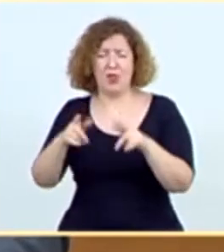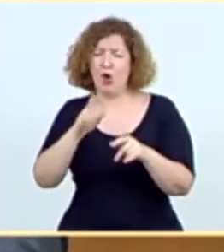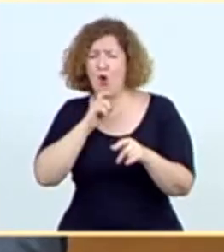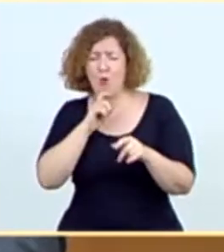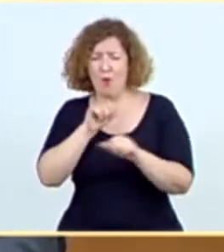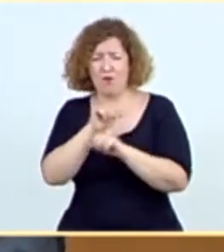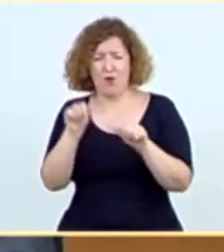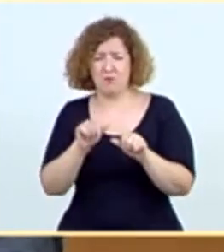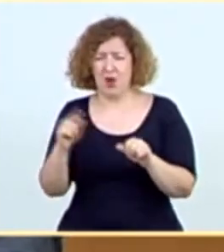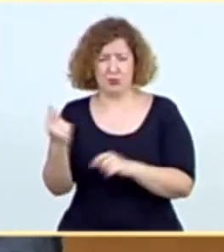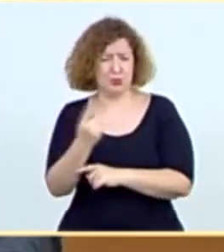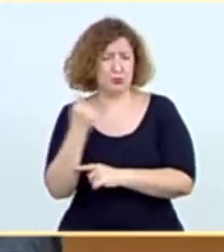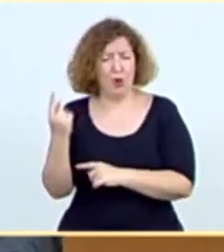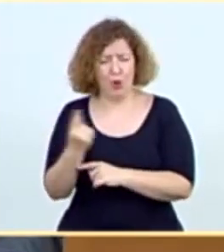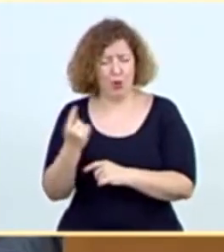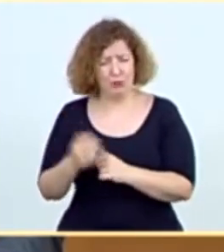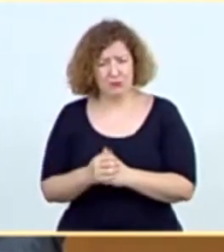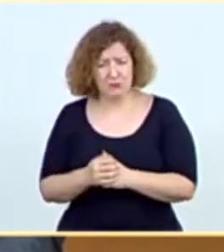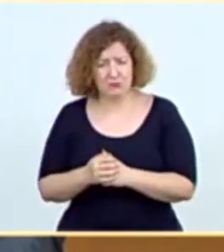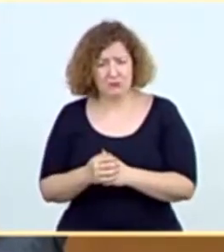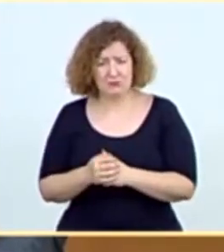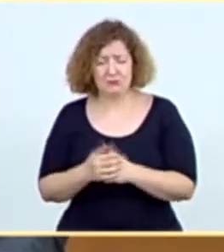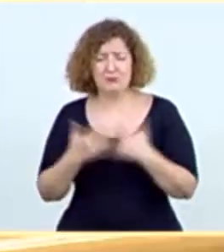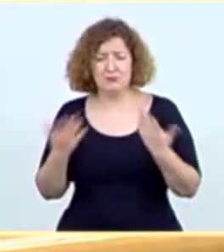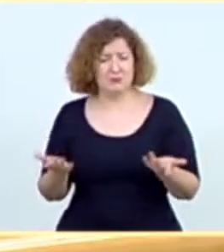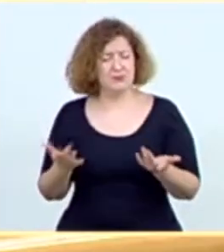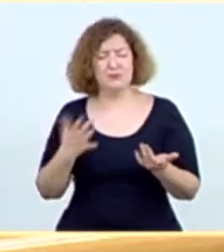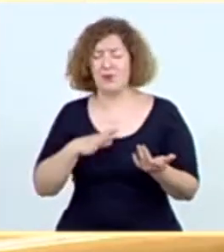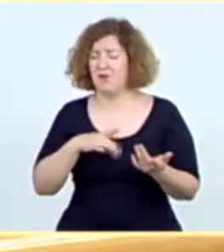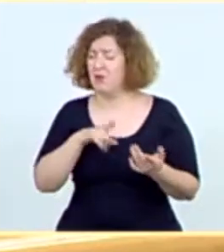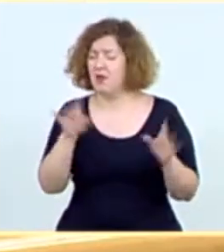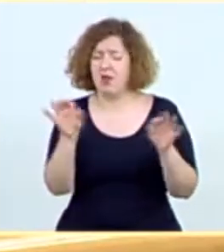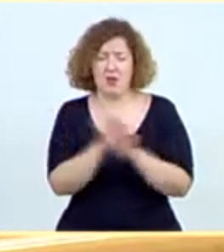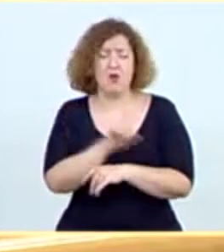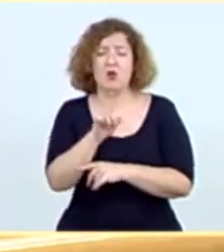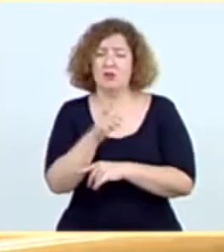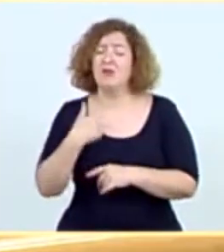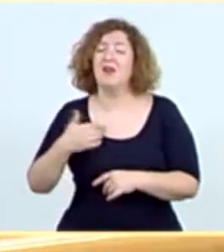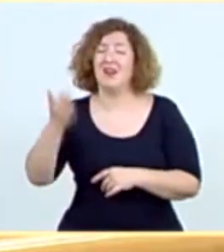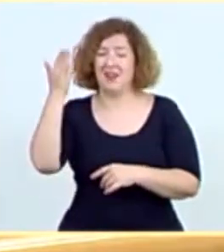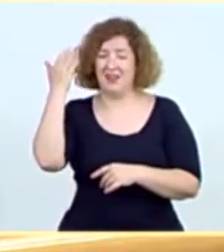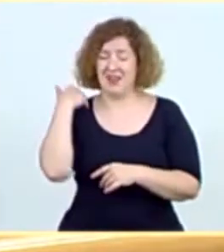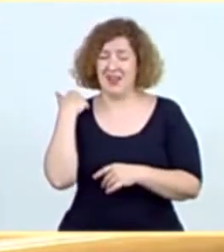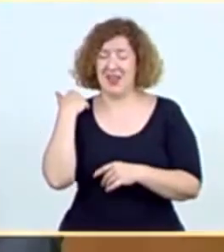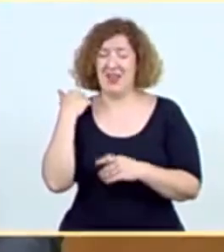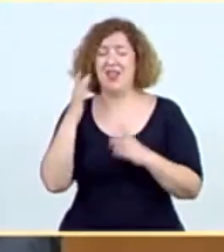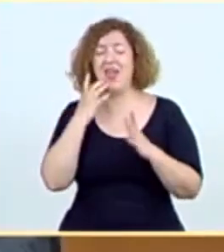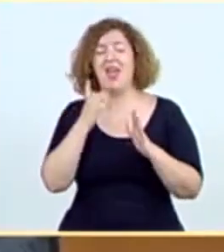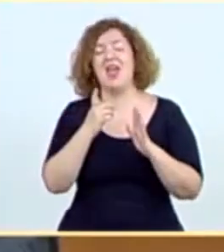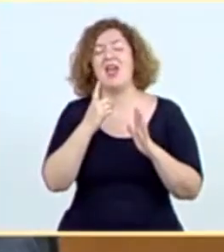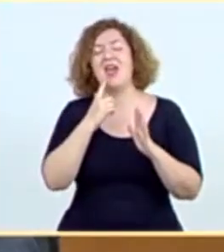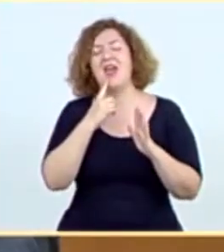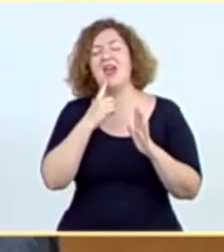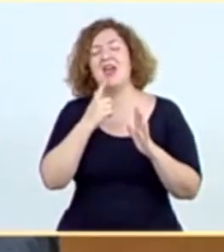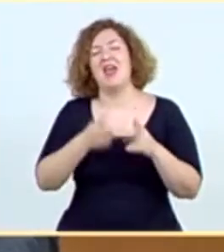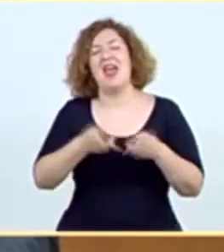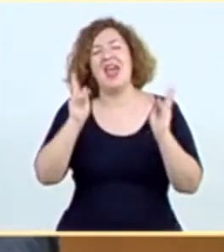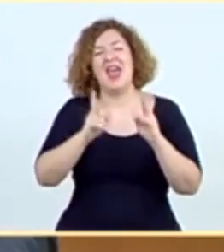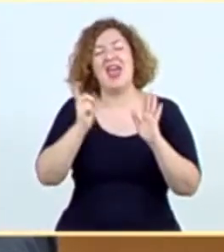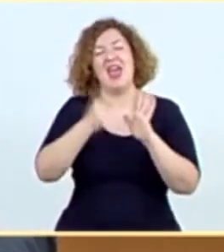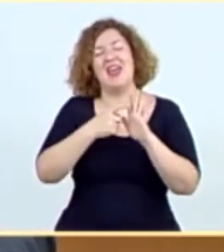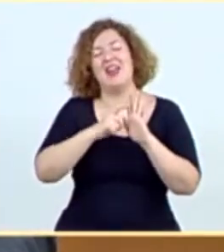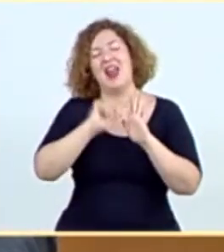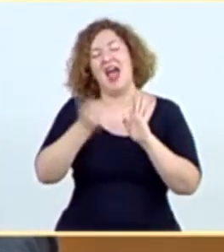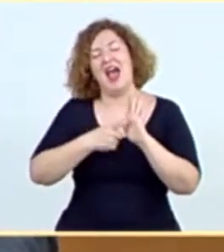Señor ministro, de verdad le deseo que no se equivoque. Se equivocó en la escalada. Se equivocaron más en la desescalada porque